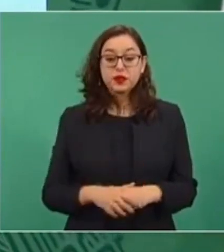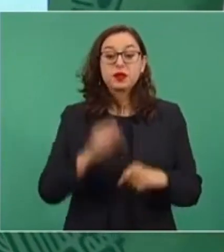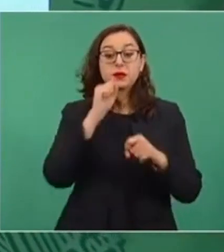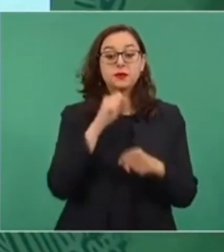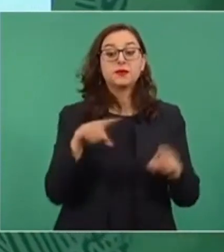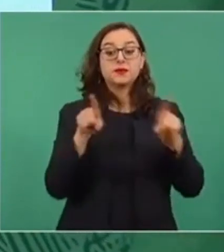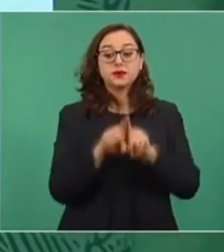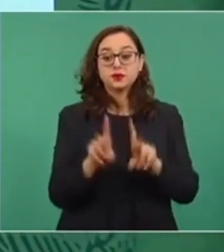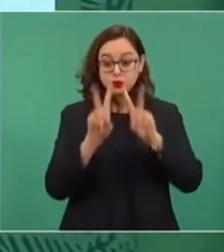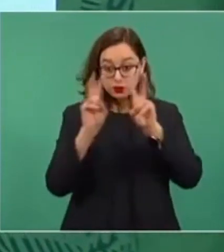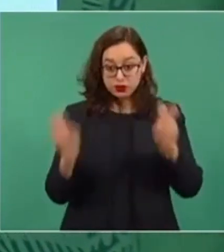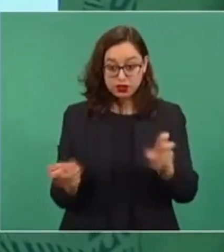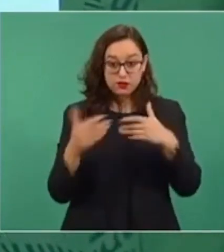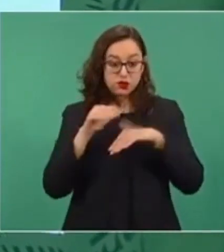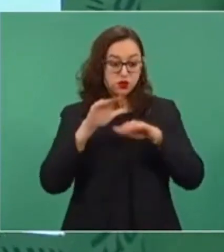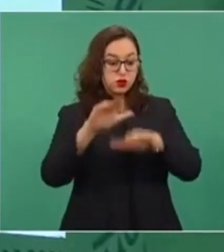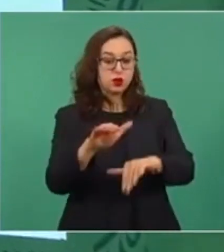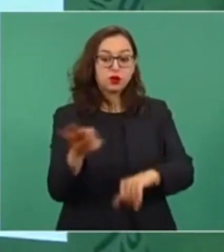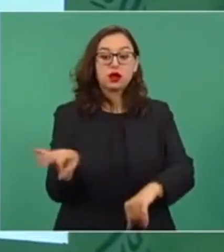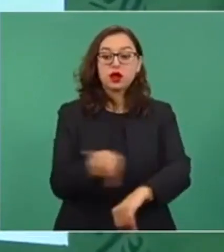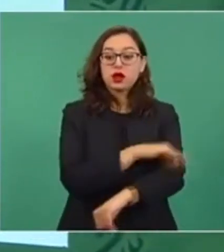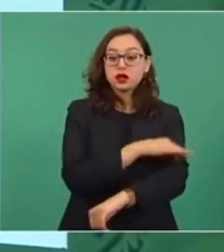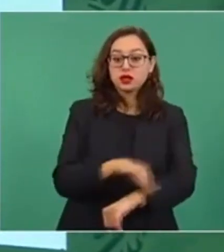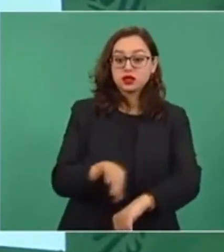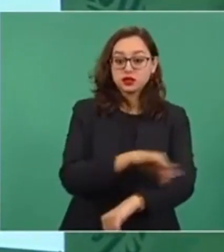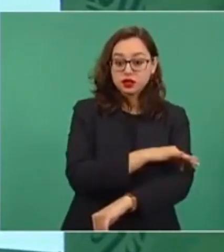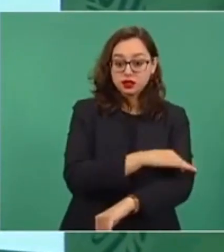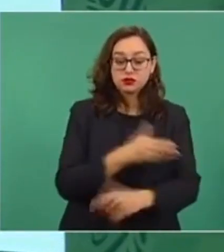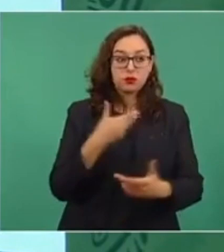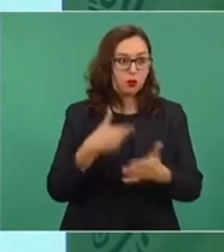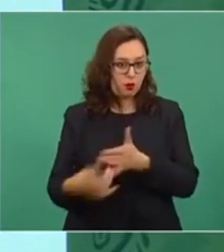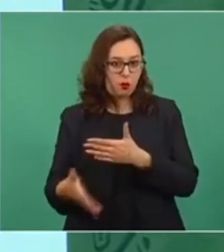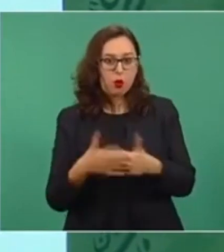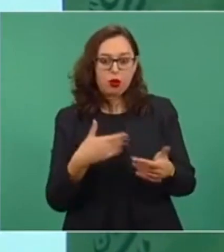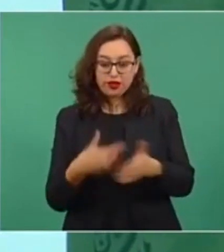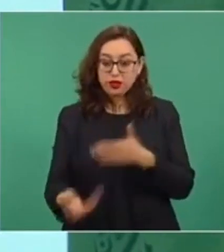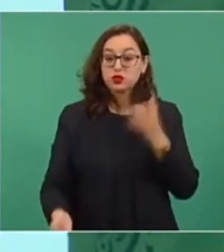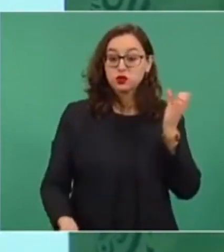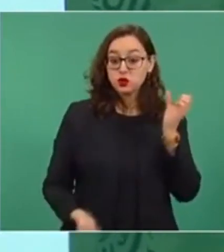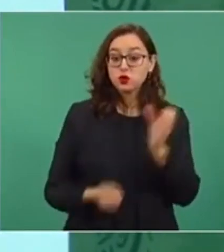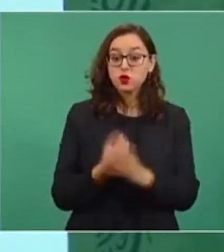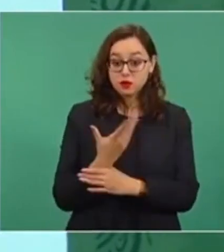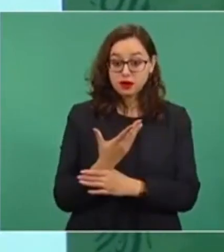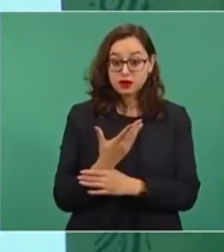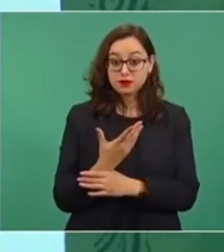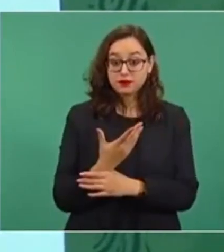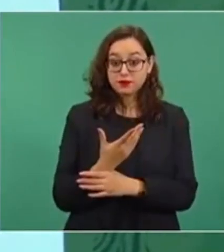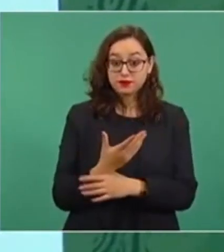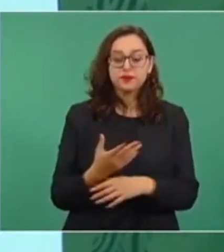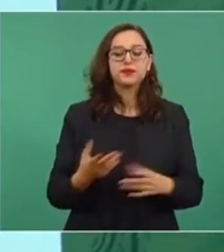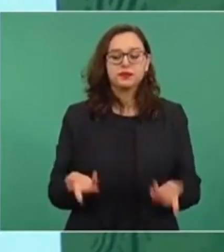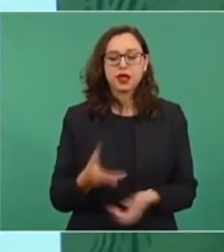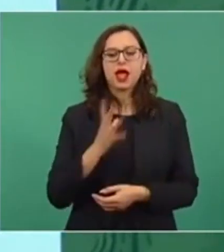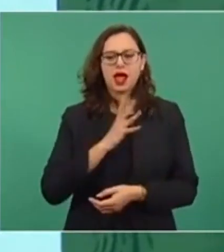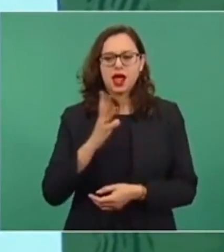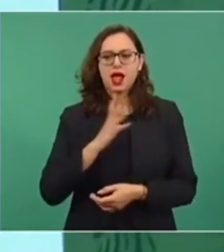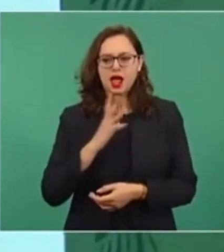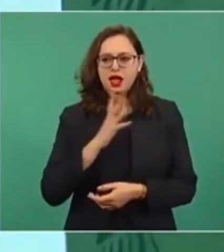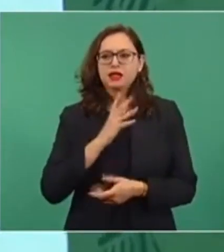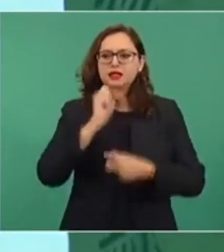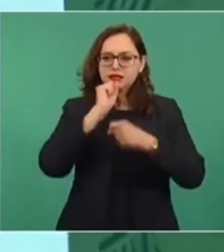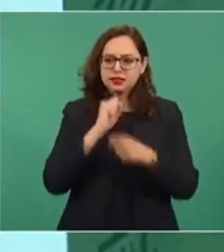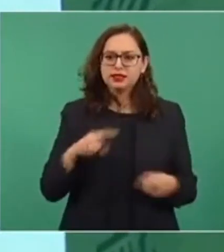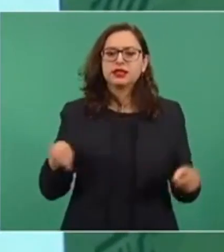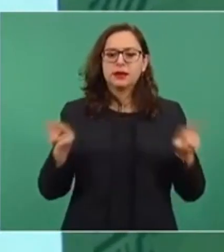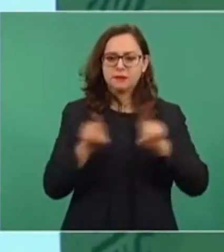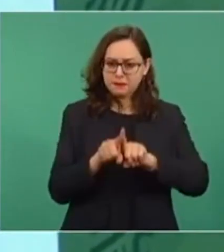actual de nuestro tiempo, se están llevando a cabo muchas acciones